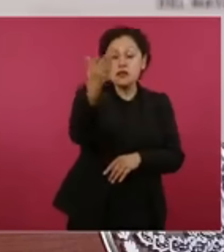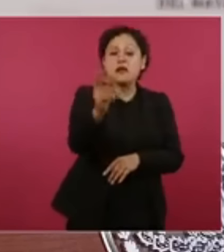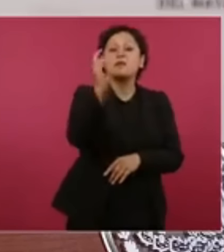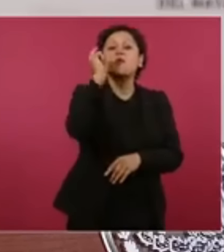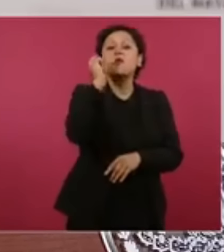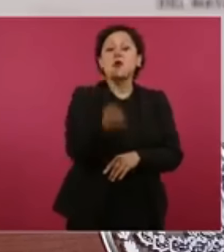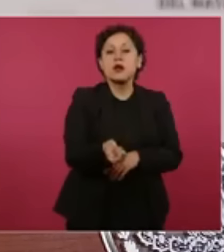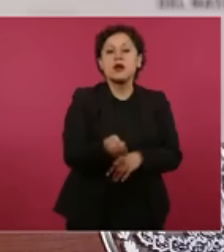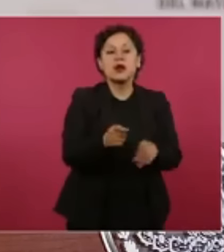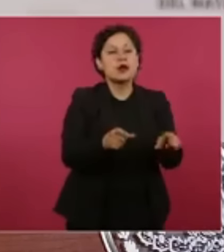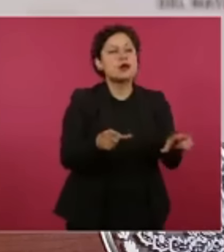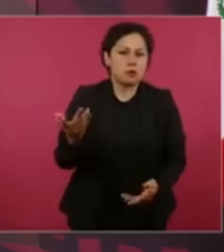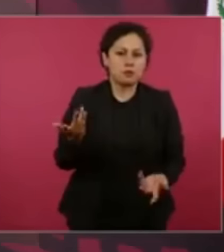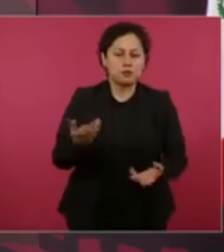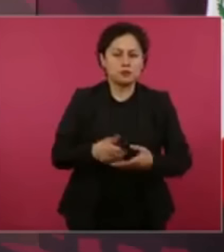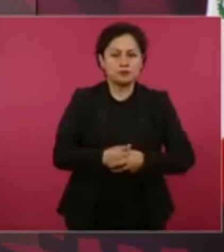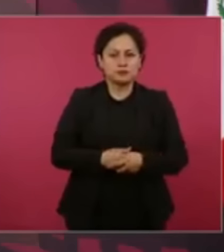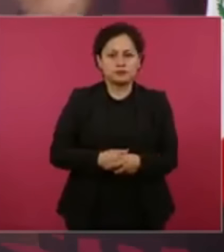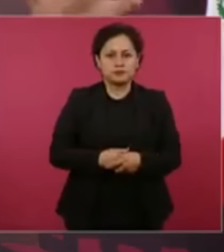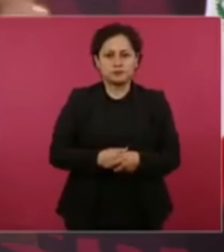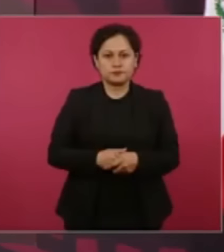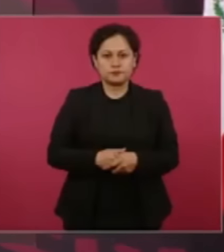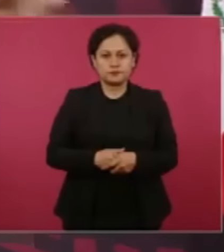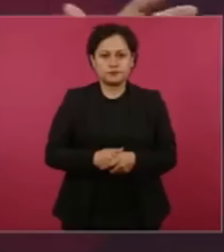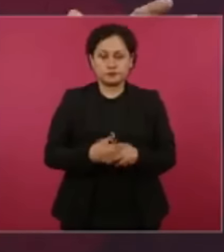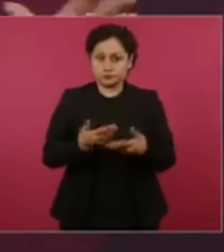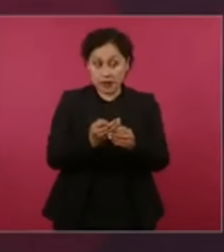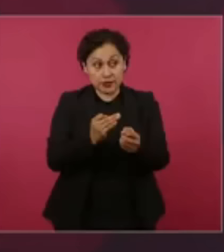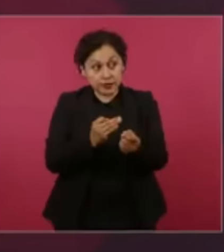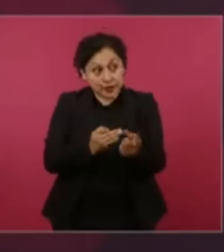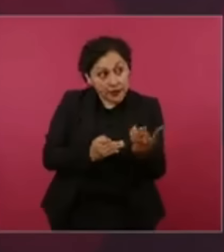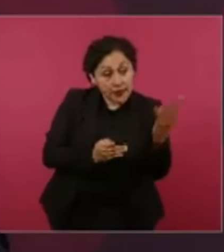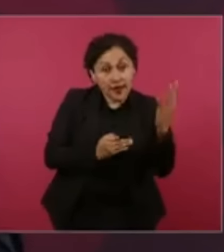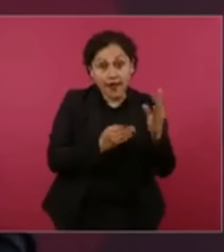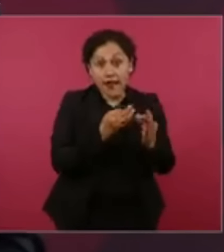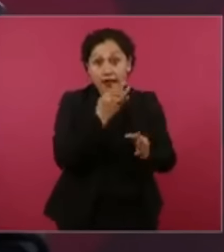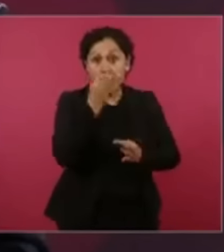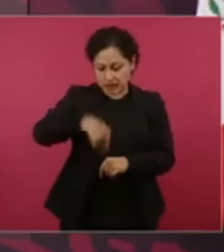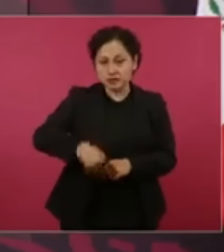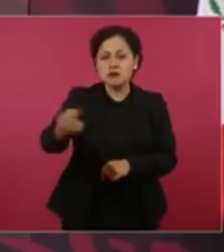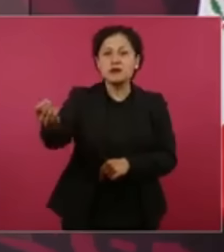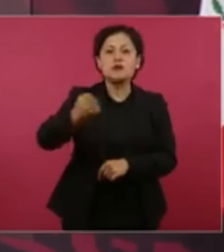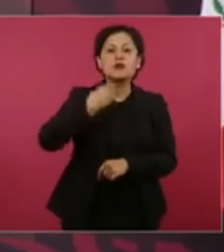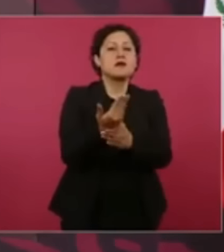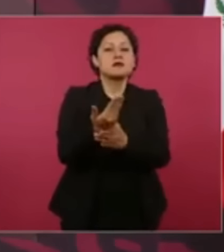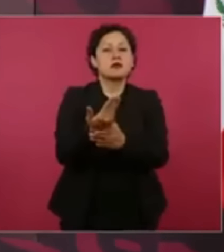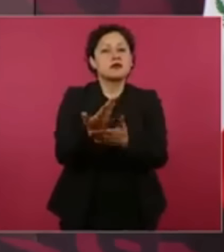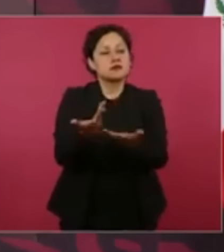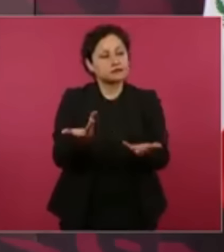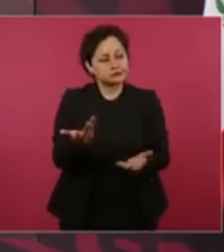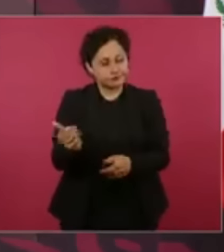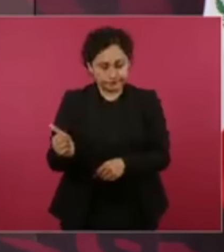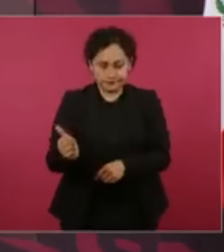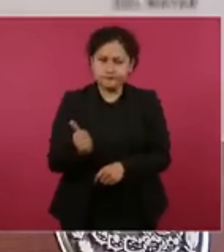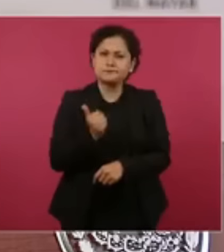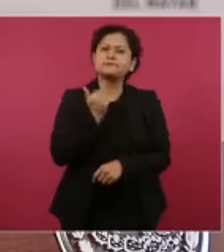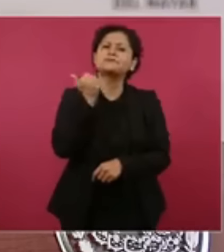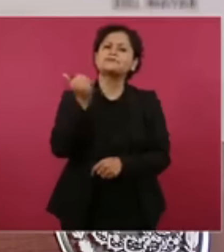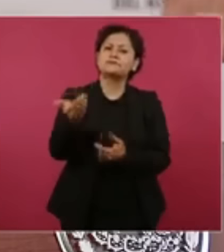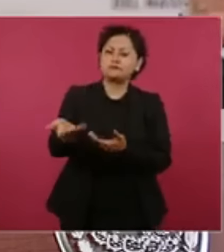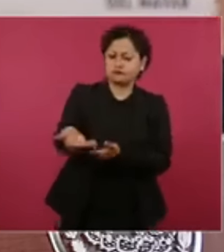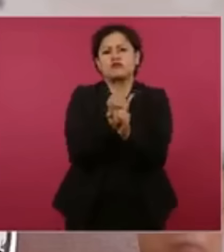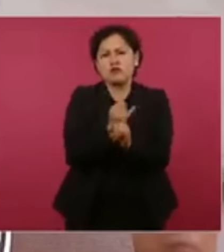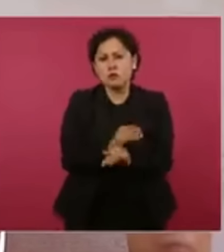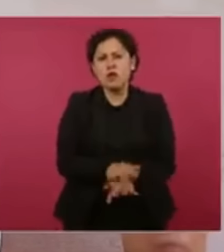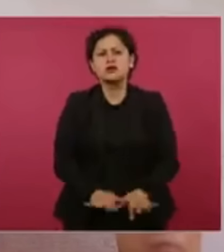a millones de mexicanos. Todo esto nos da oportunidad porque estas conferencias mañaneras son diálogos circulares, pero